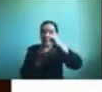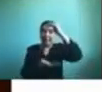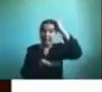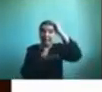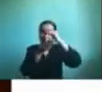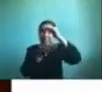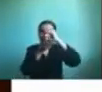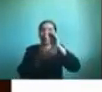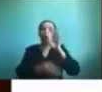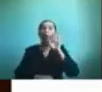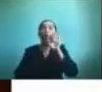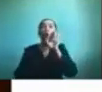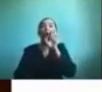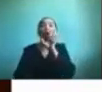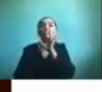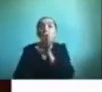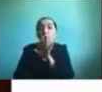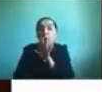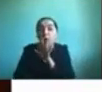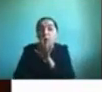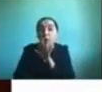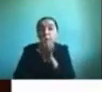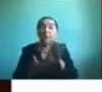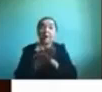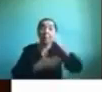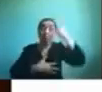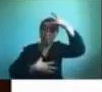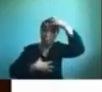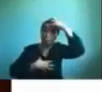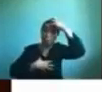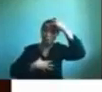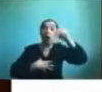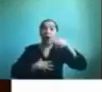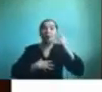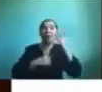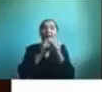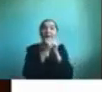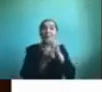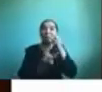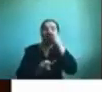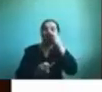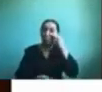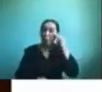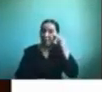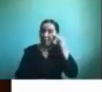fijaron el mono pasó a ser moradito también puedo escribir palabras